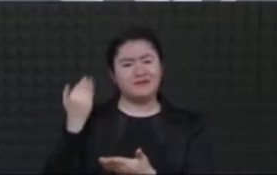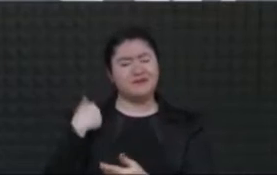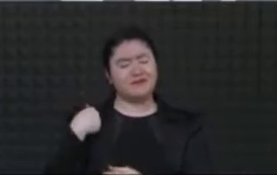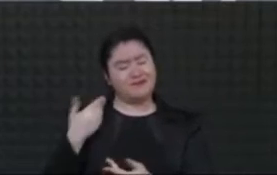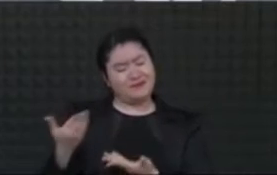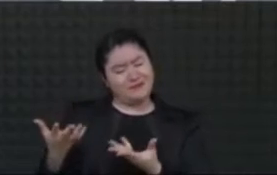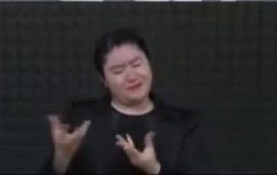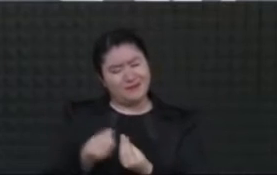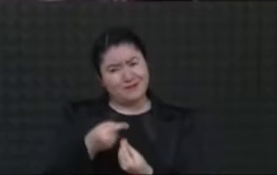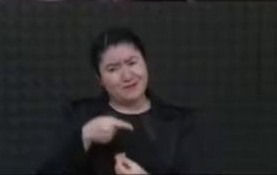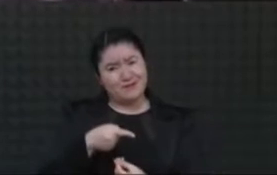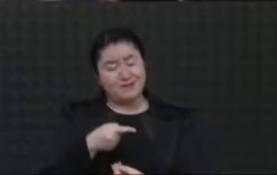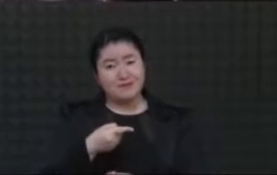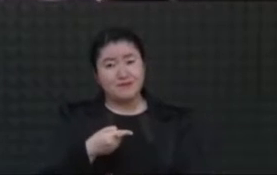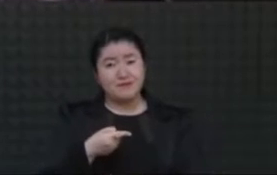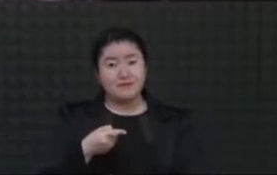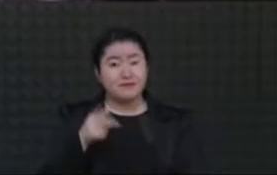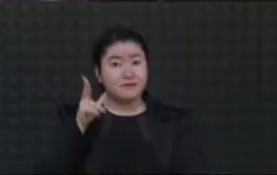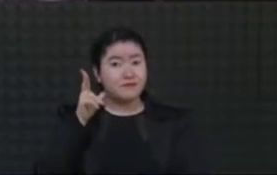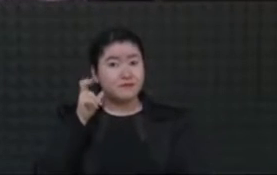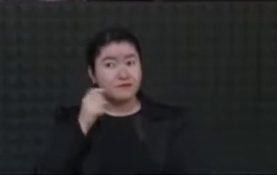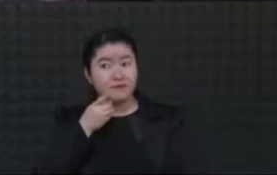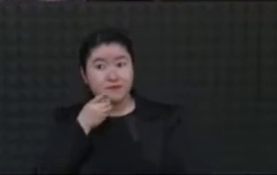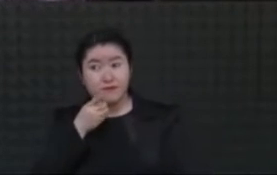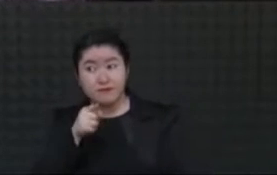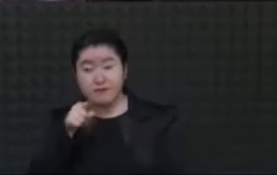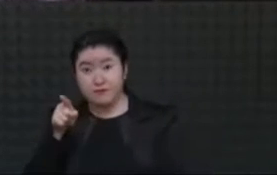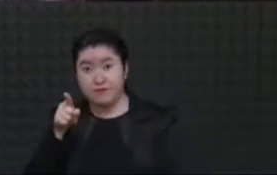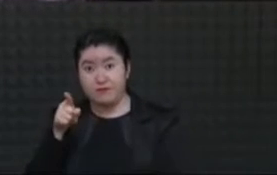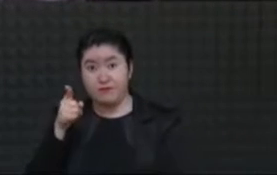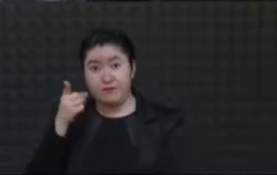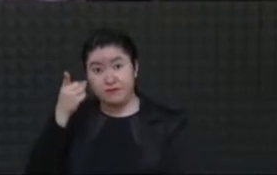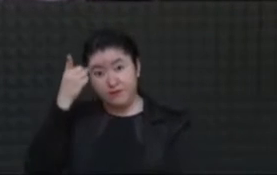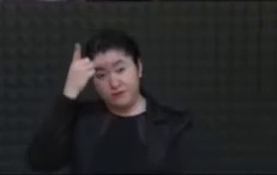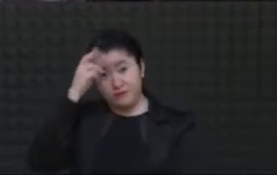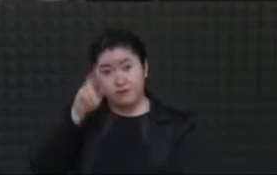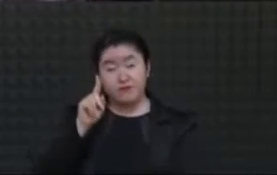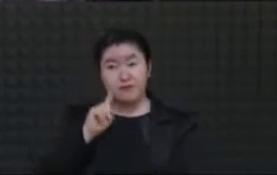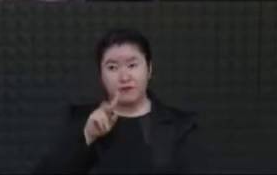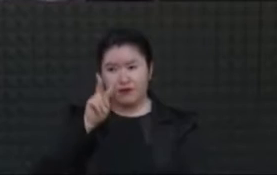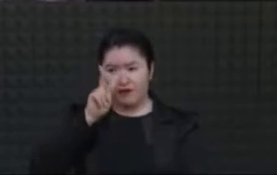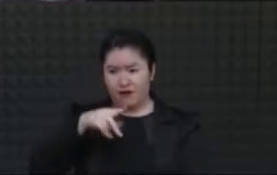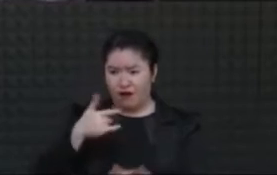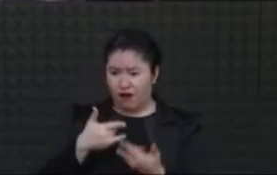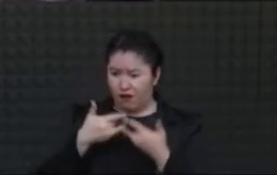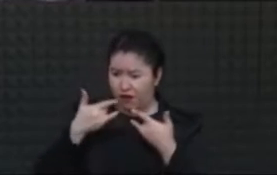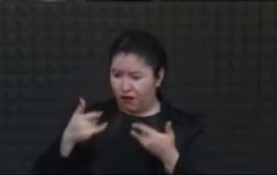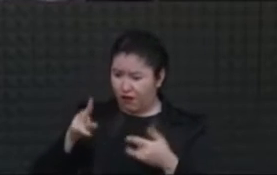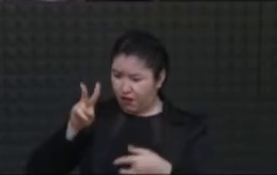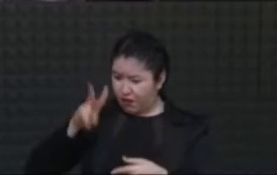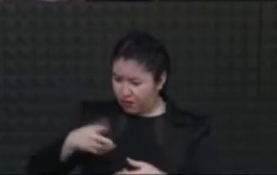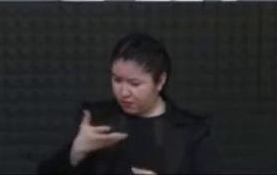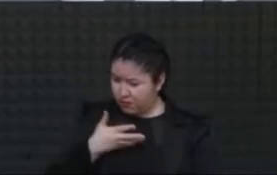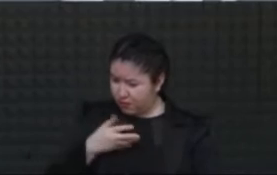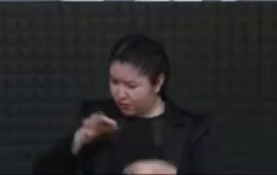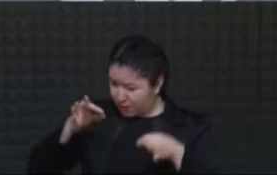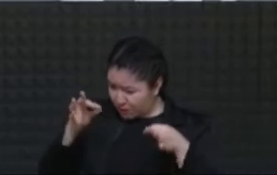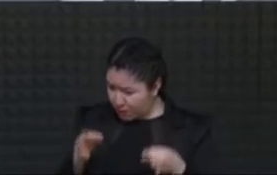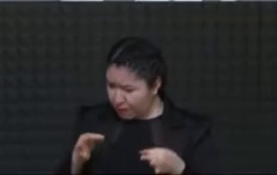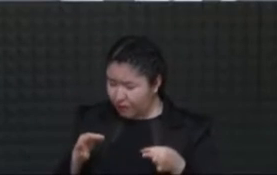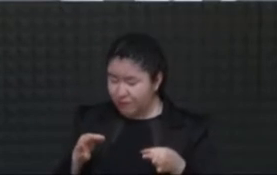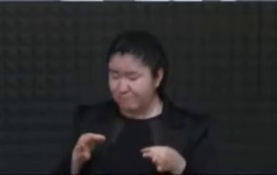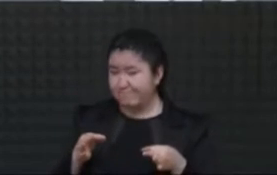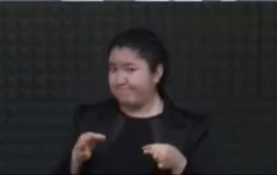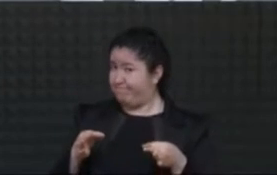doctora sobre si en realidad existe una verdad histórica. Es el momento de